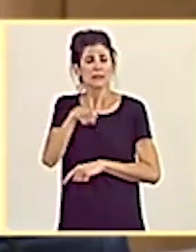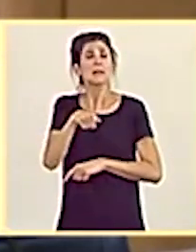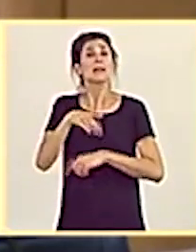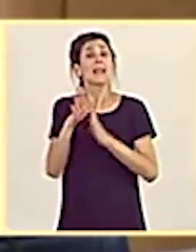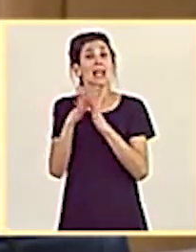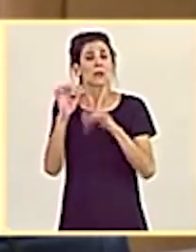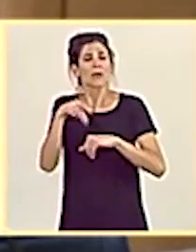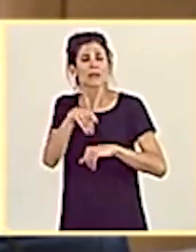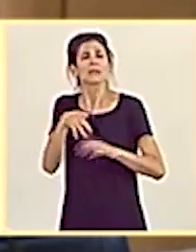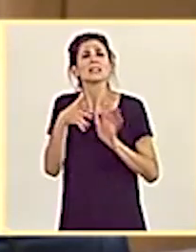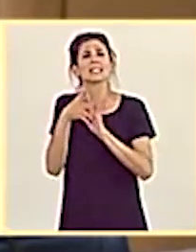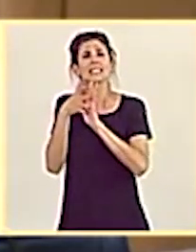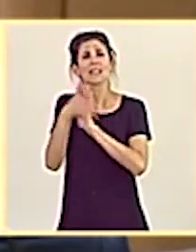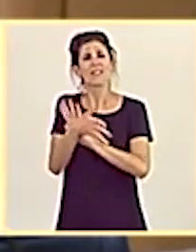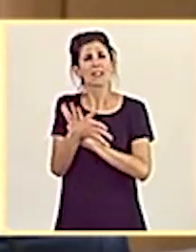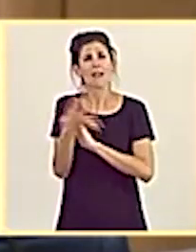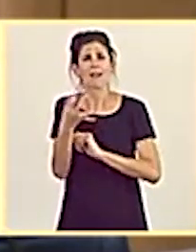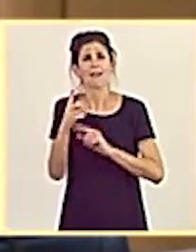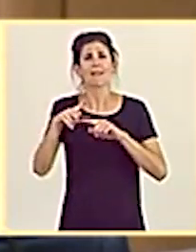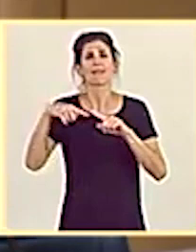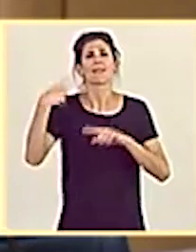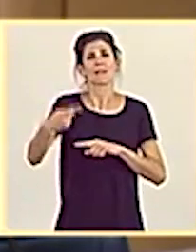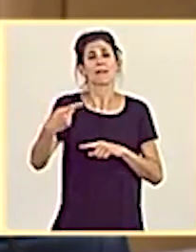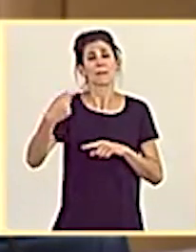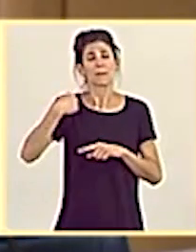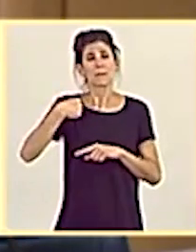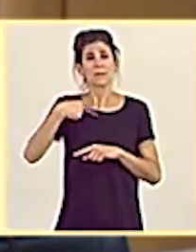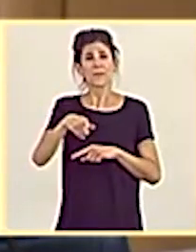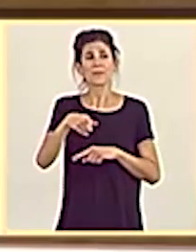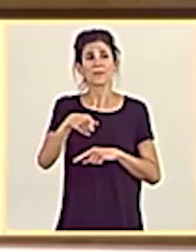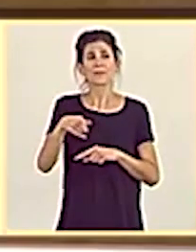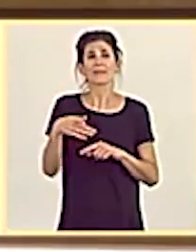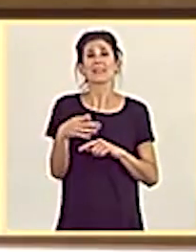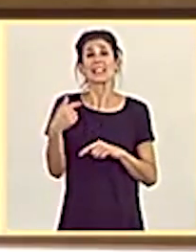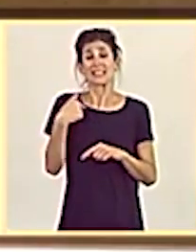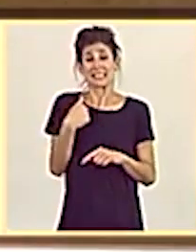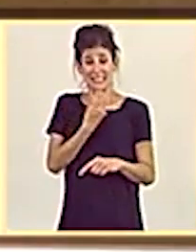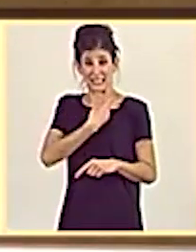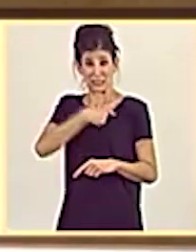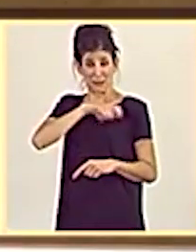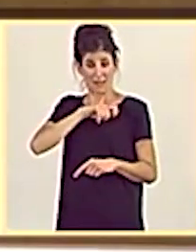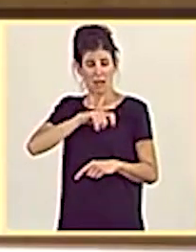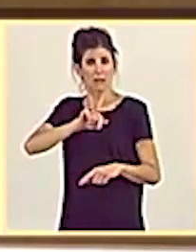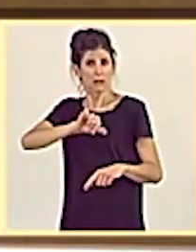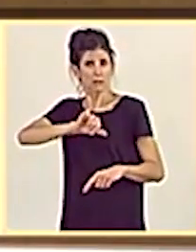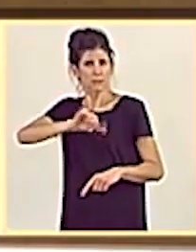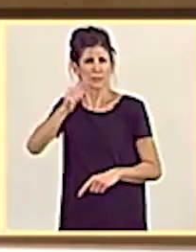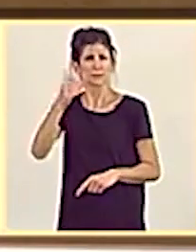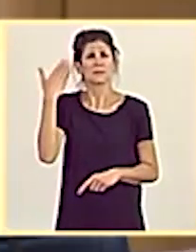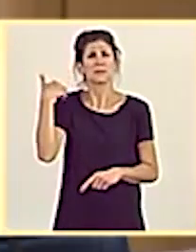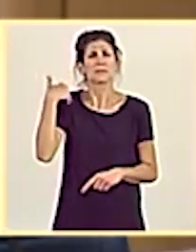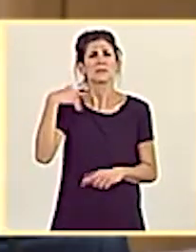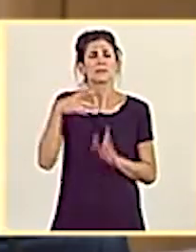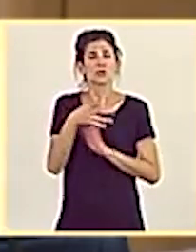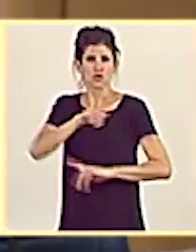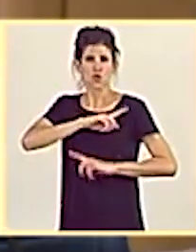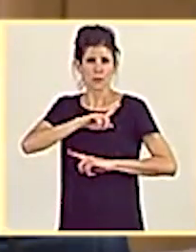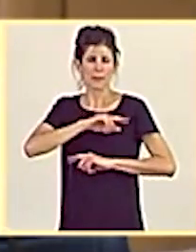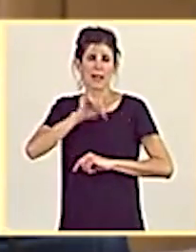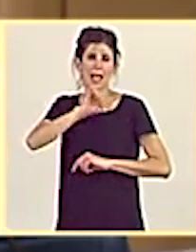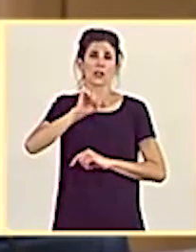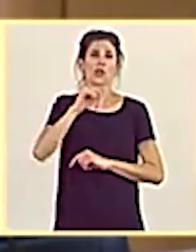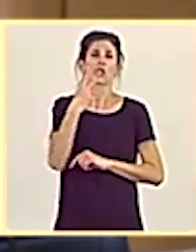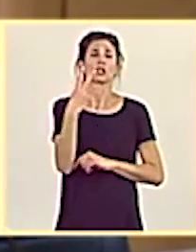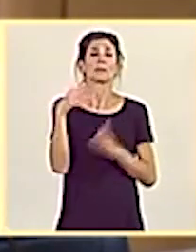acuerdo significaba que, de la posición de España aprobada por el Consejo de Ministros en noviembre del año